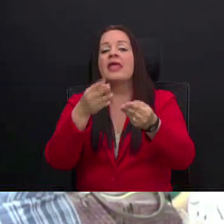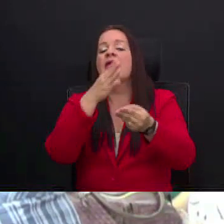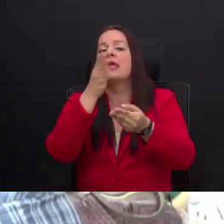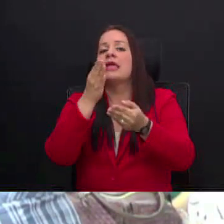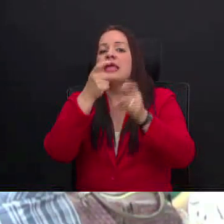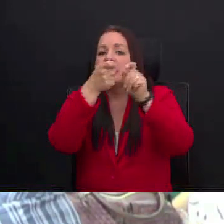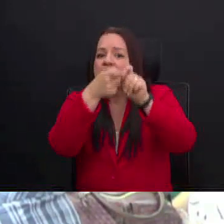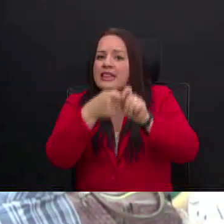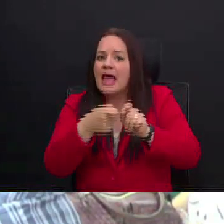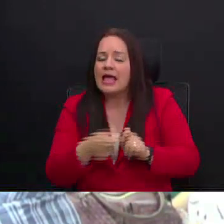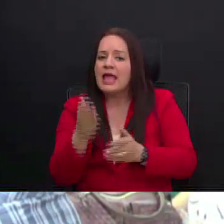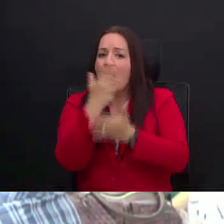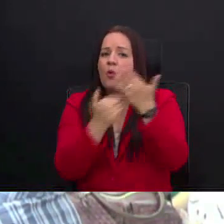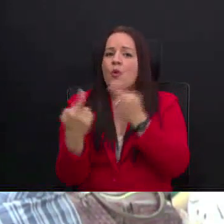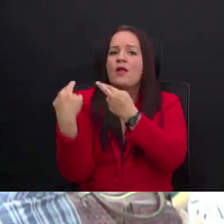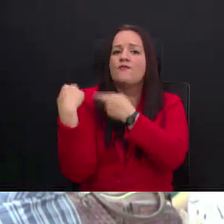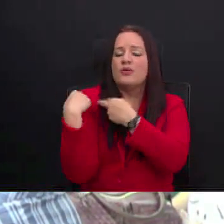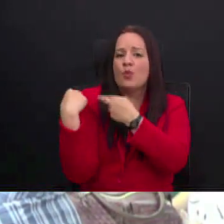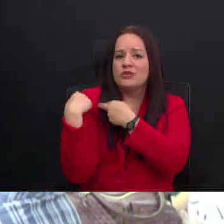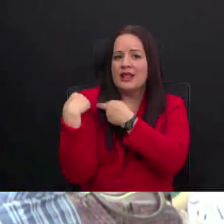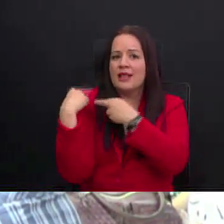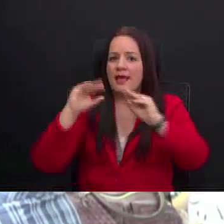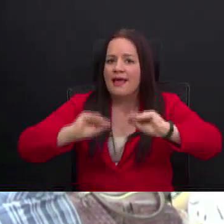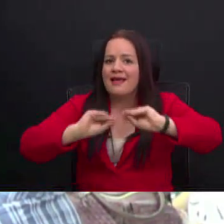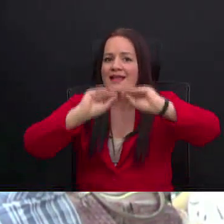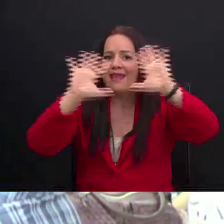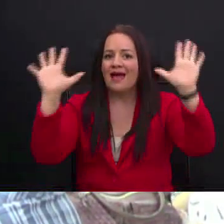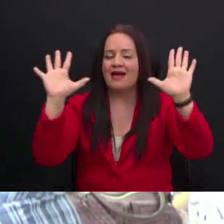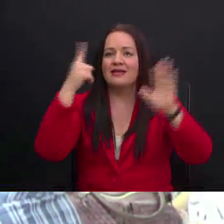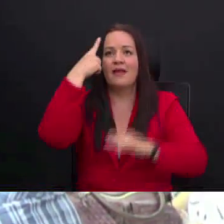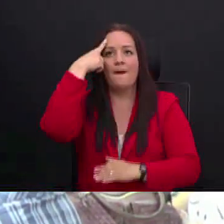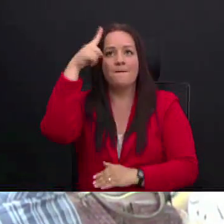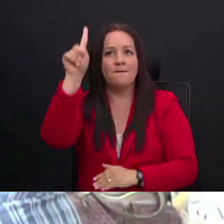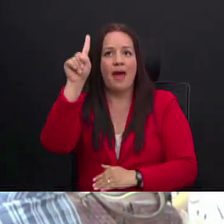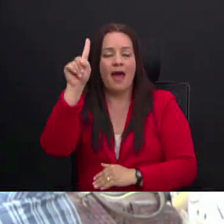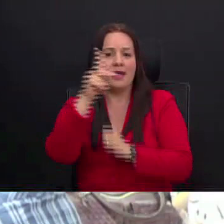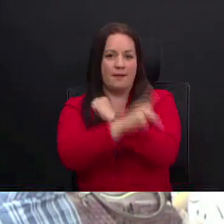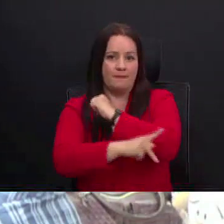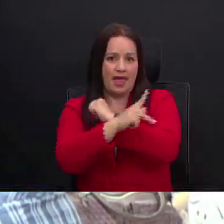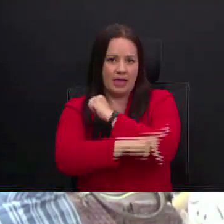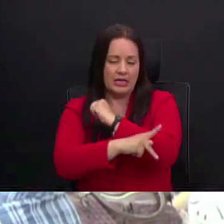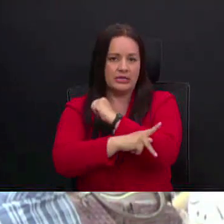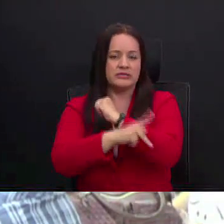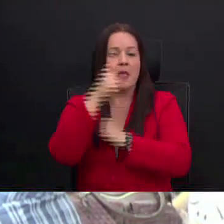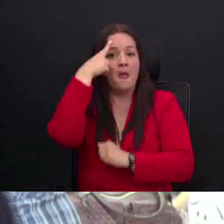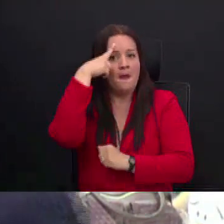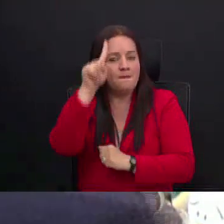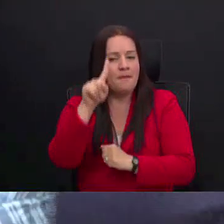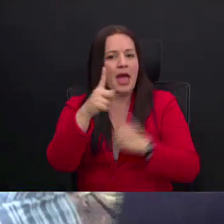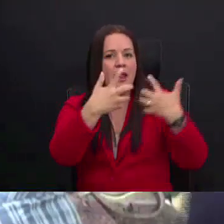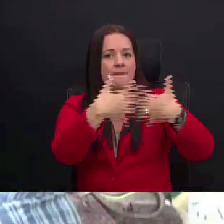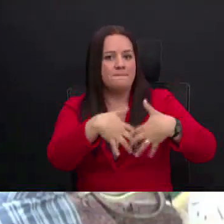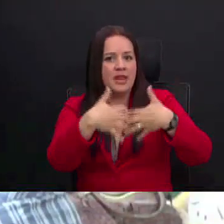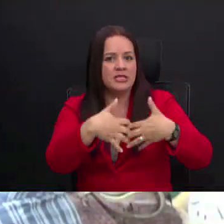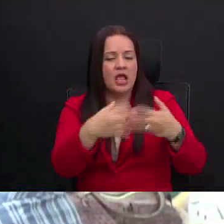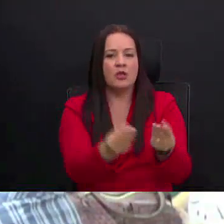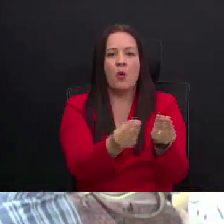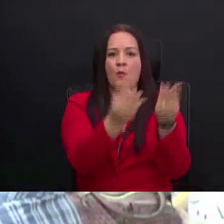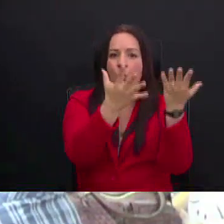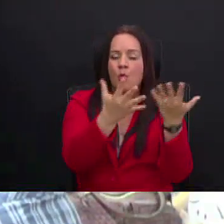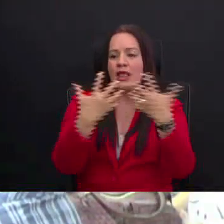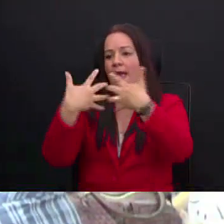responsabilidades muy claras para el Estado, para las empresas públicas y privadas,